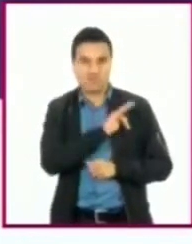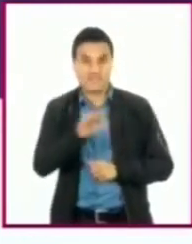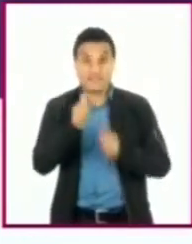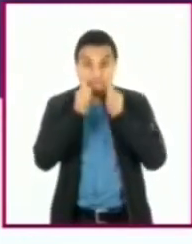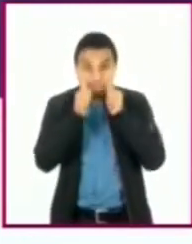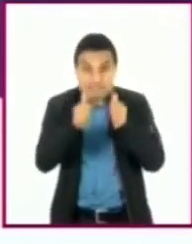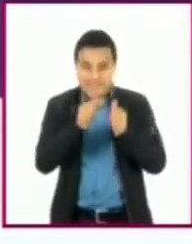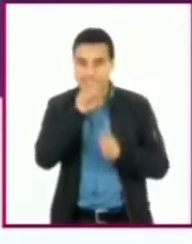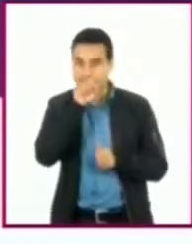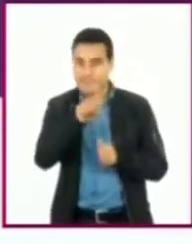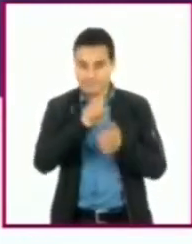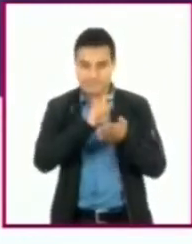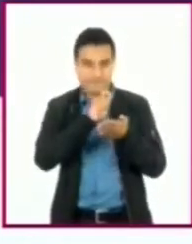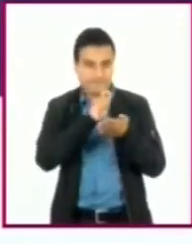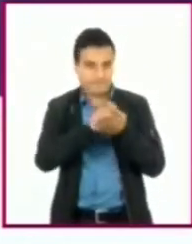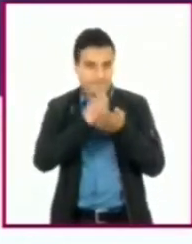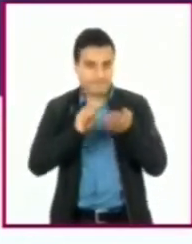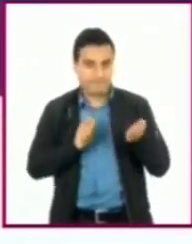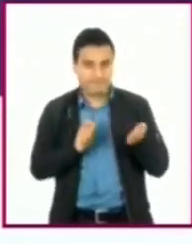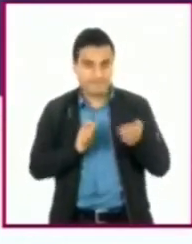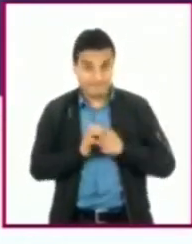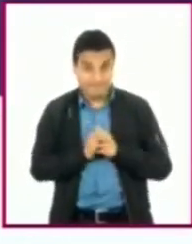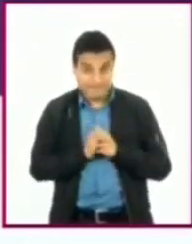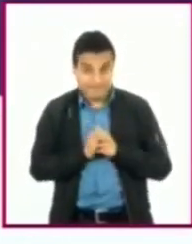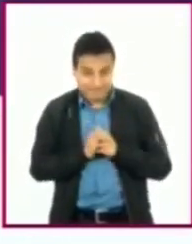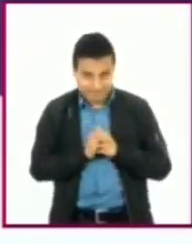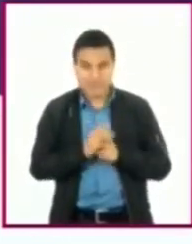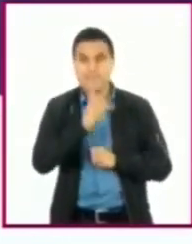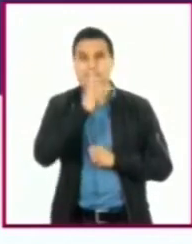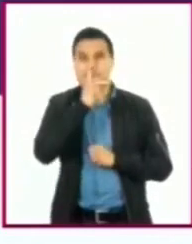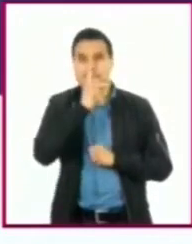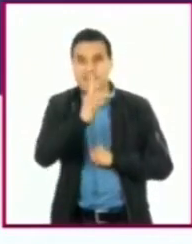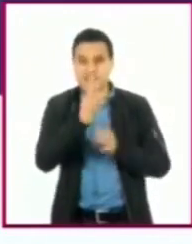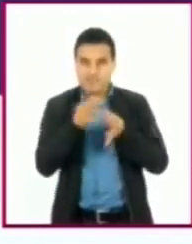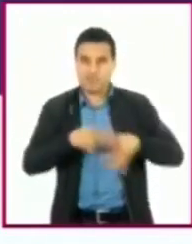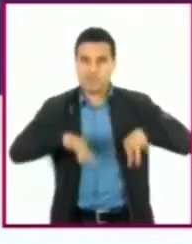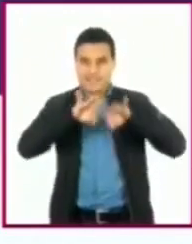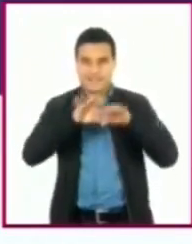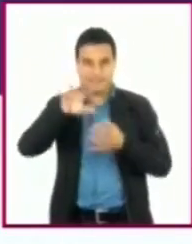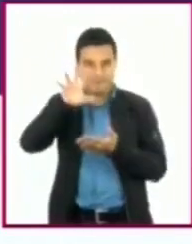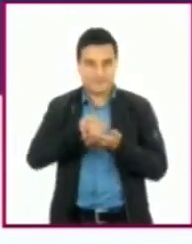atención y tomes nota en tu cuaderno para aquellos aspectos que resulten importantes.